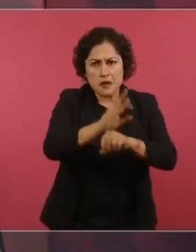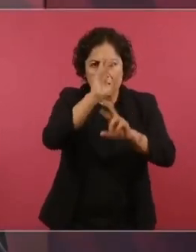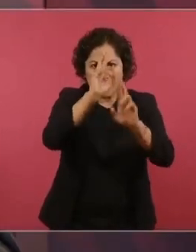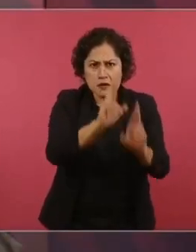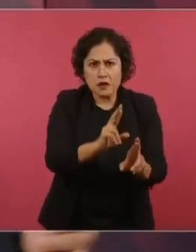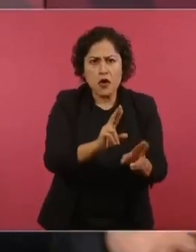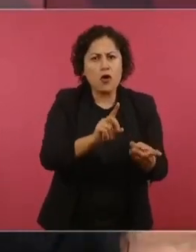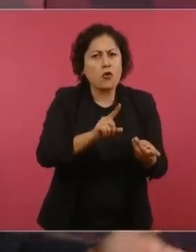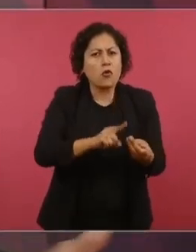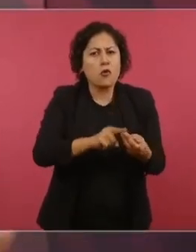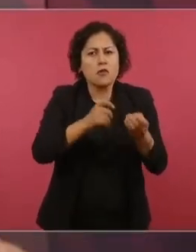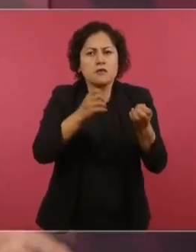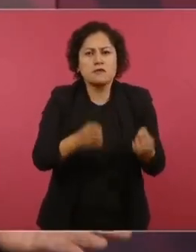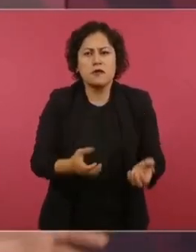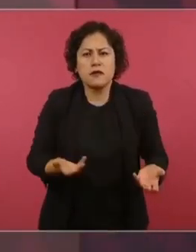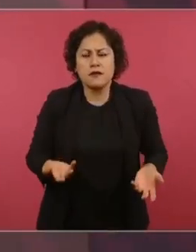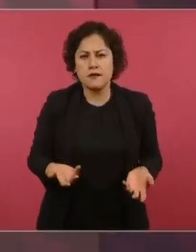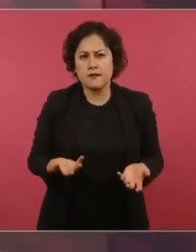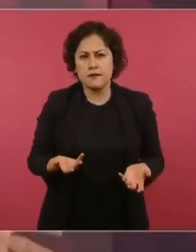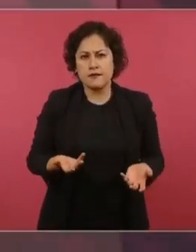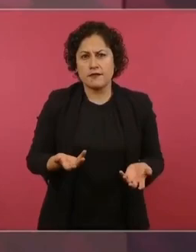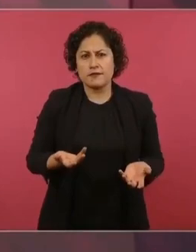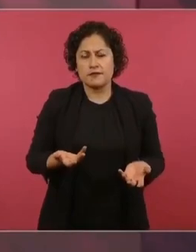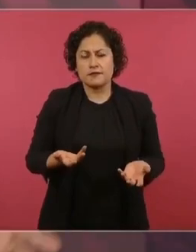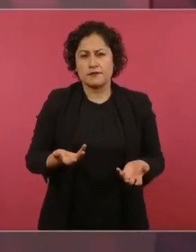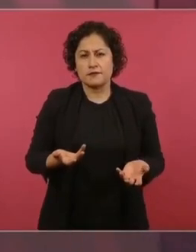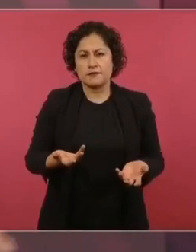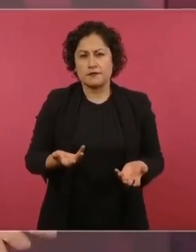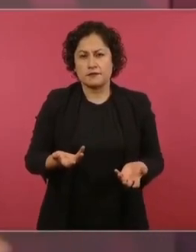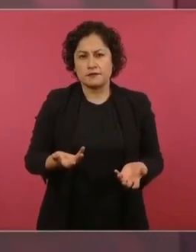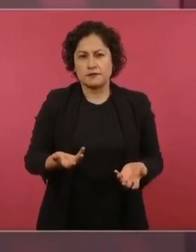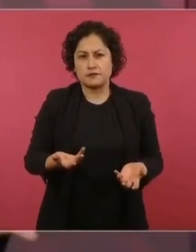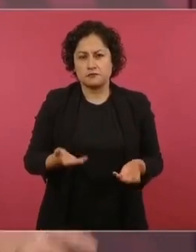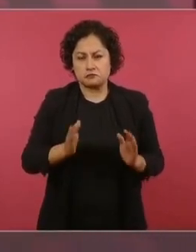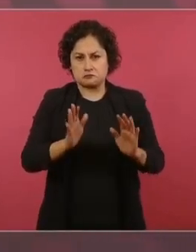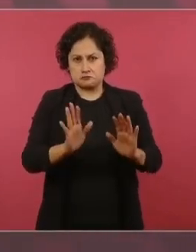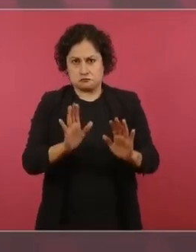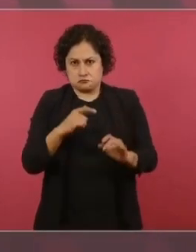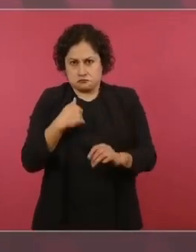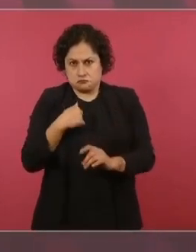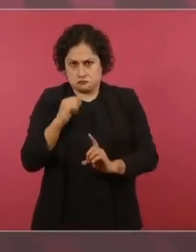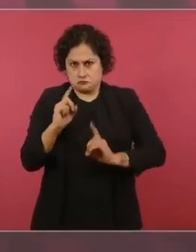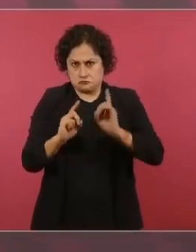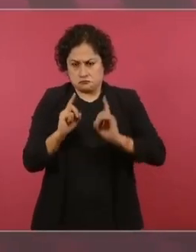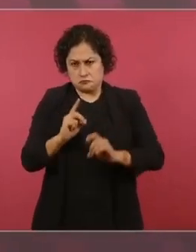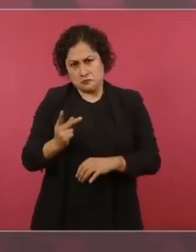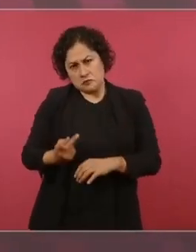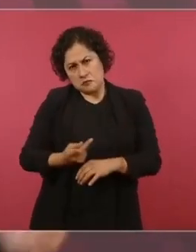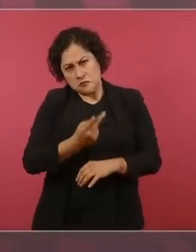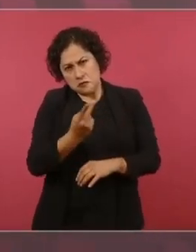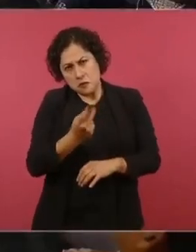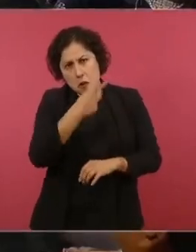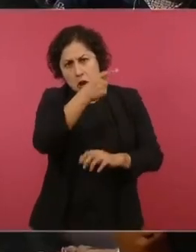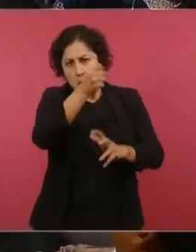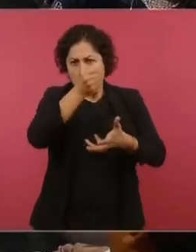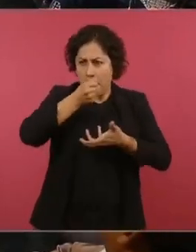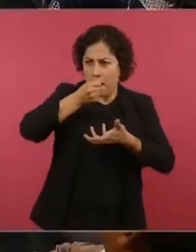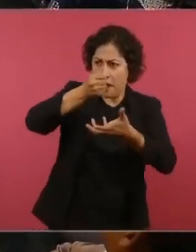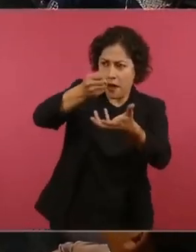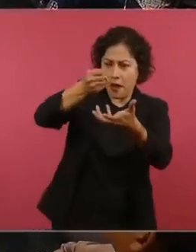¿Y cómo es que destinan tanto dinero a la guerra y no